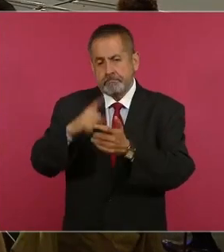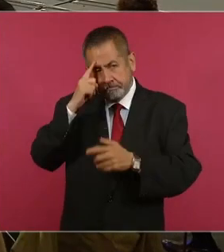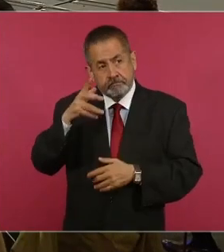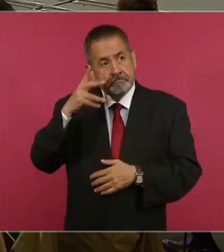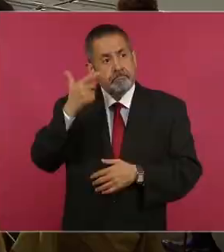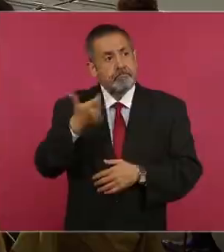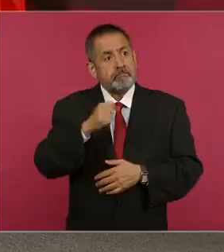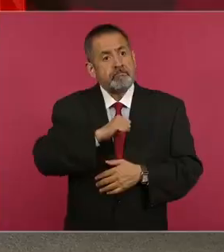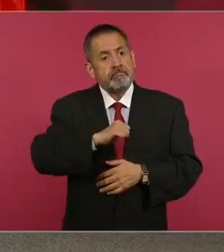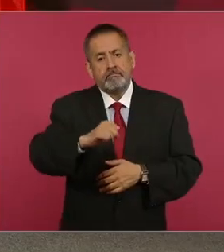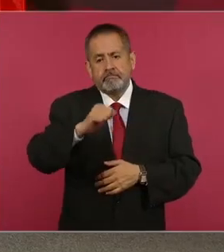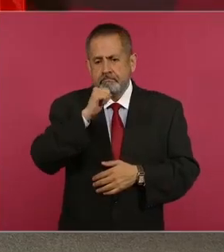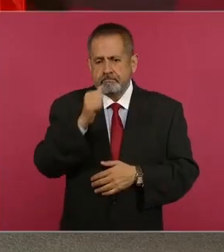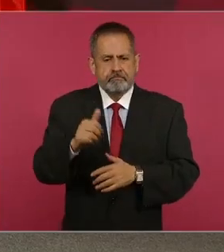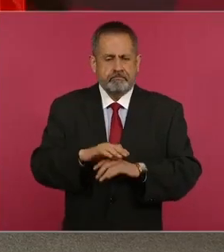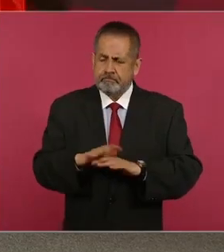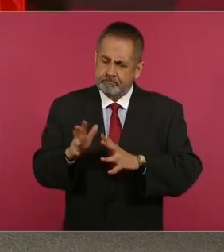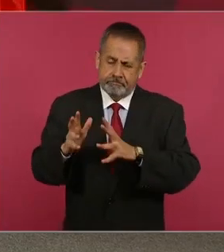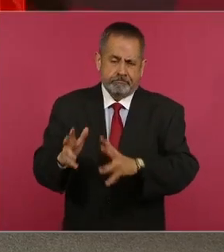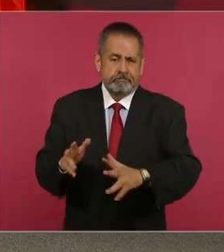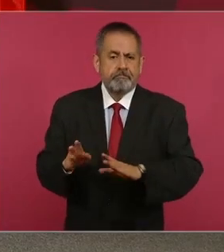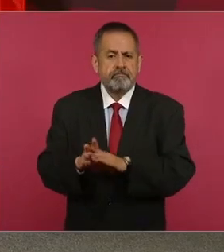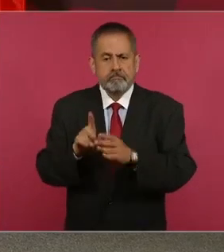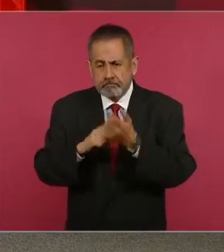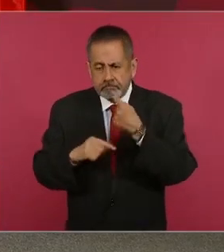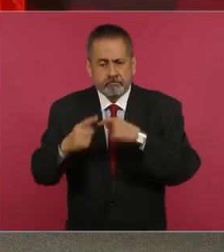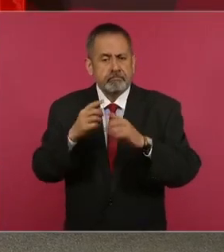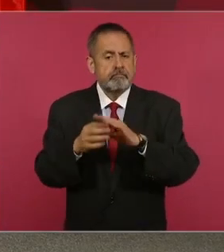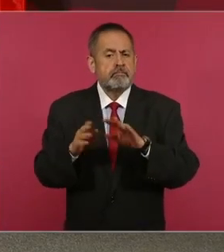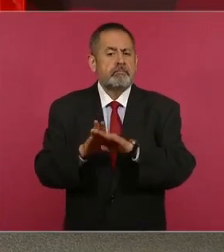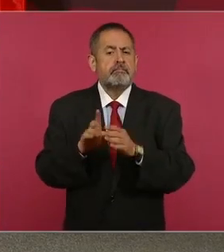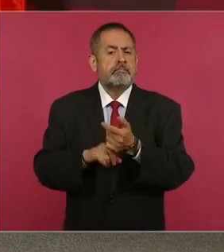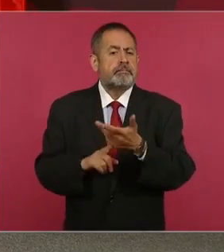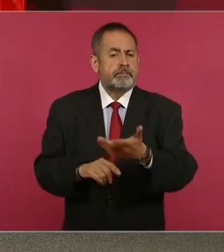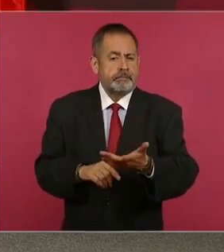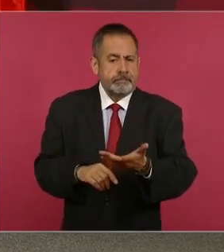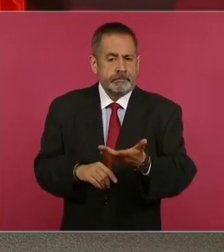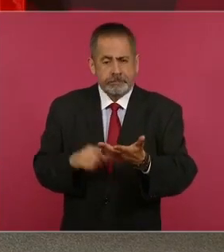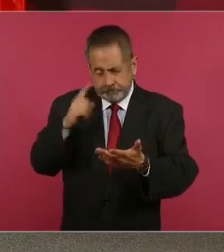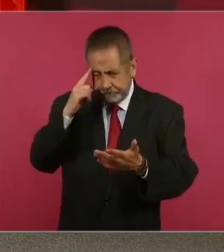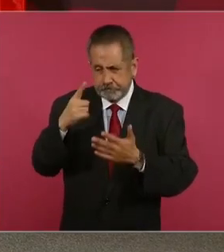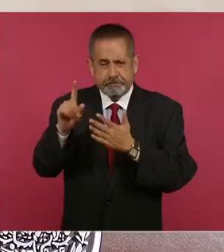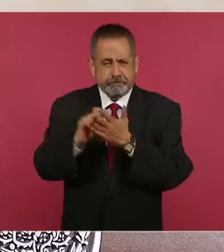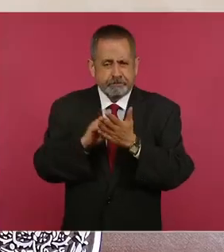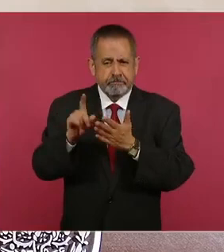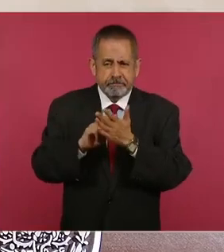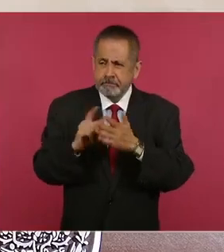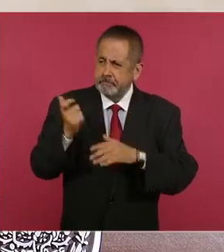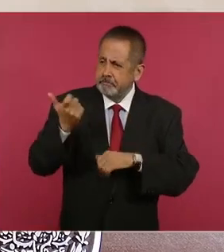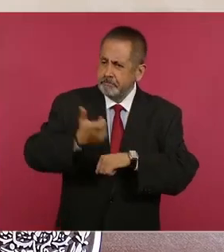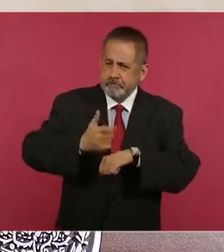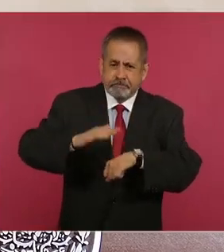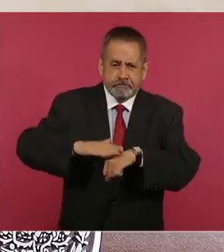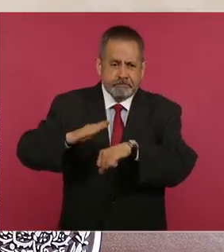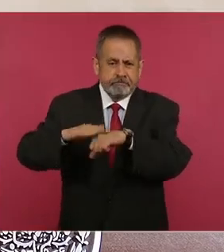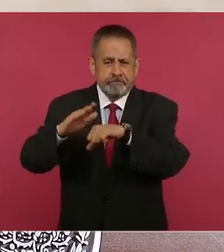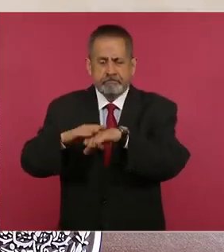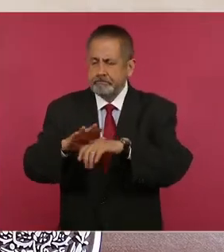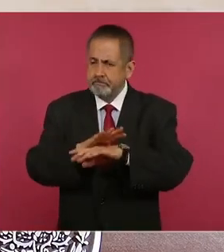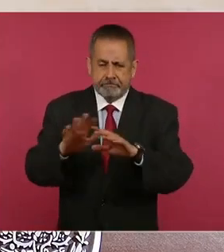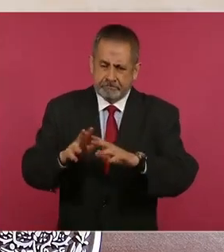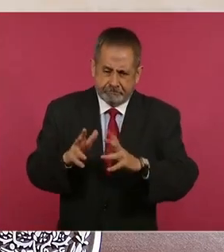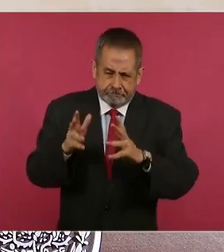incrementos anuales al saldo, incrementos a la mensualidad y con eso pueden tener